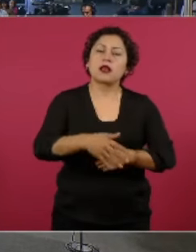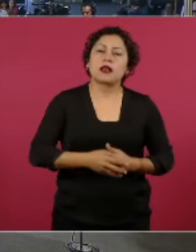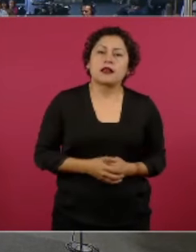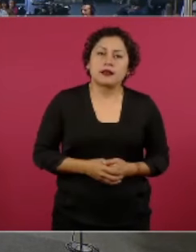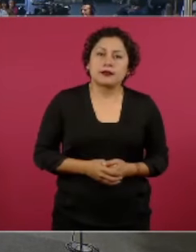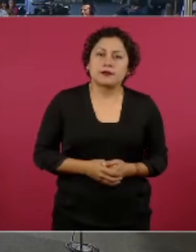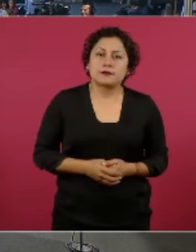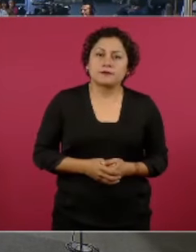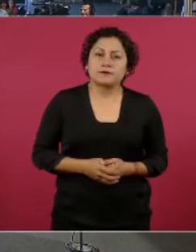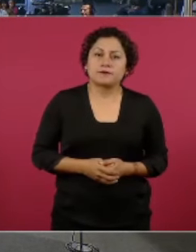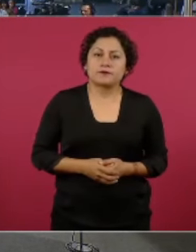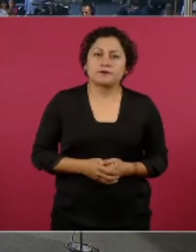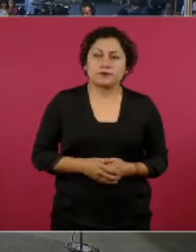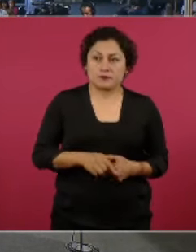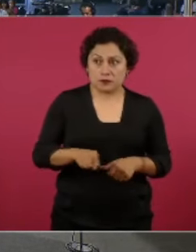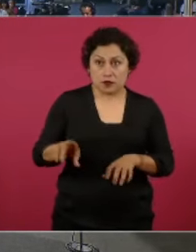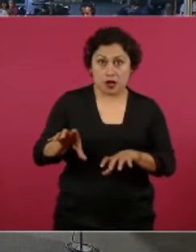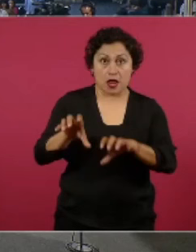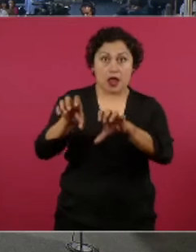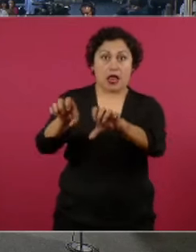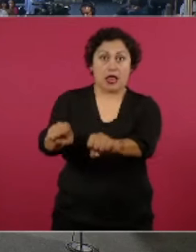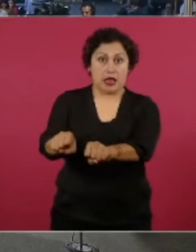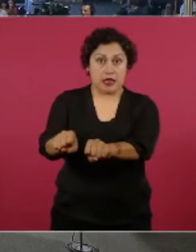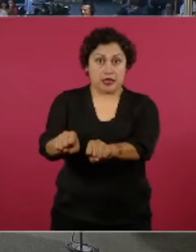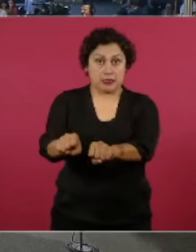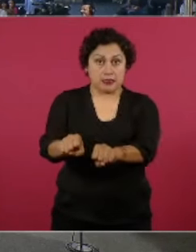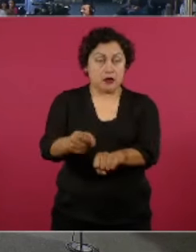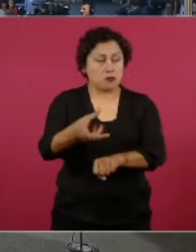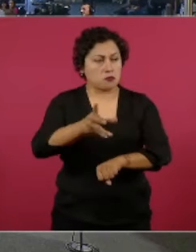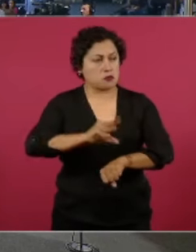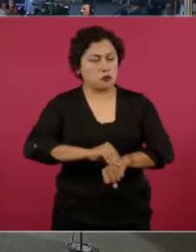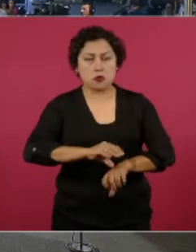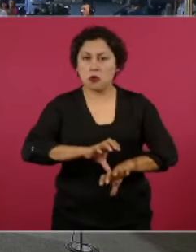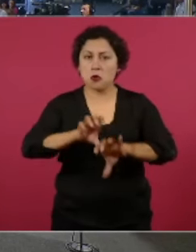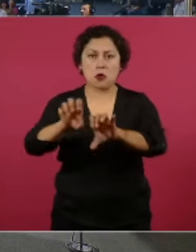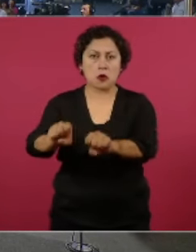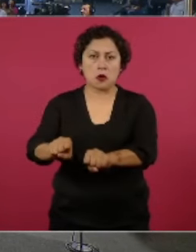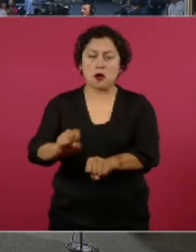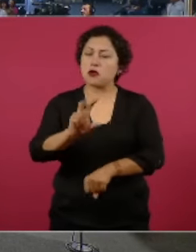permitió la orden de aprehensión. Bueno,